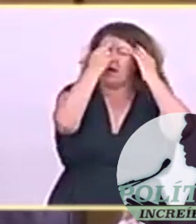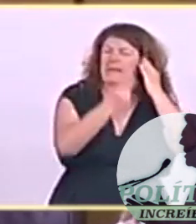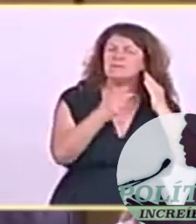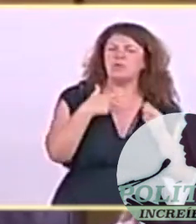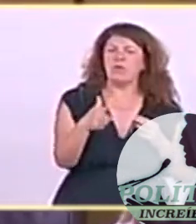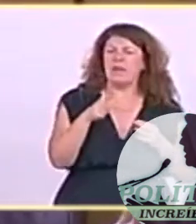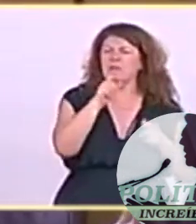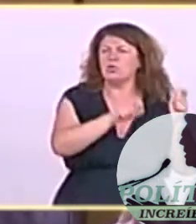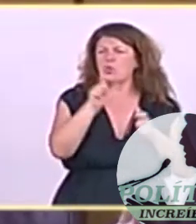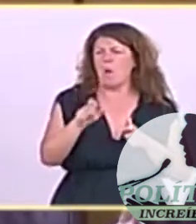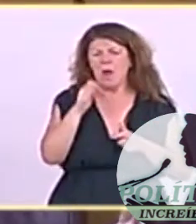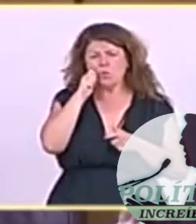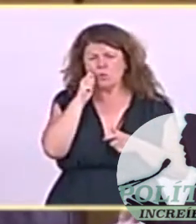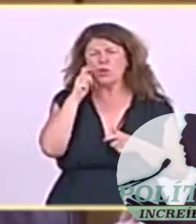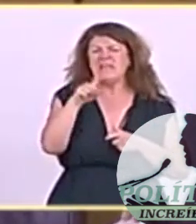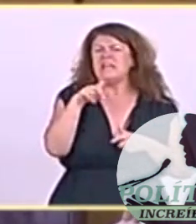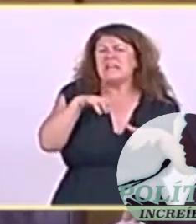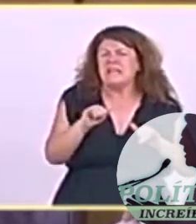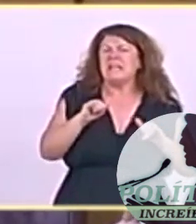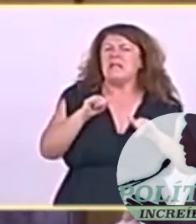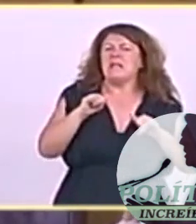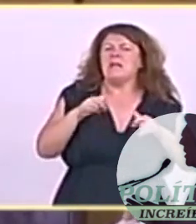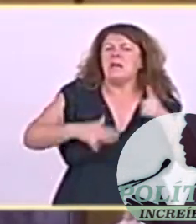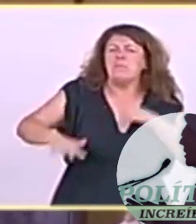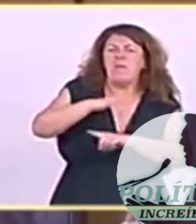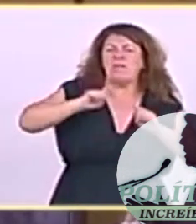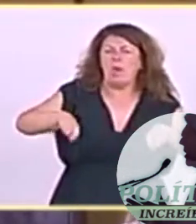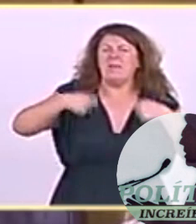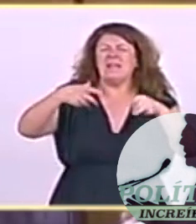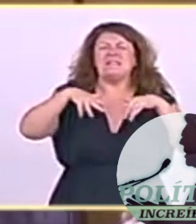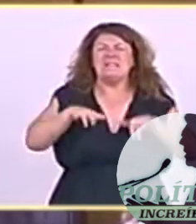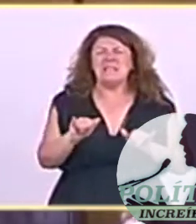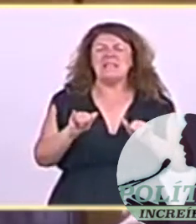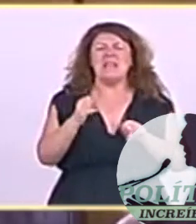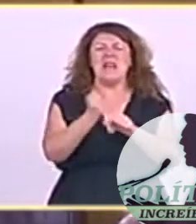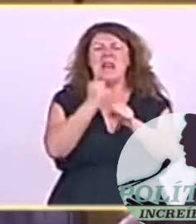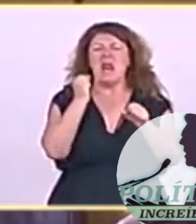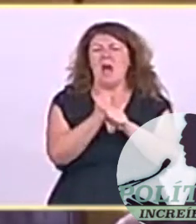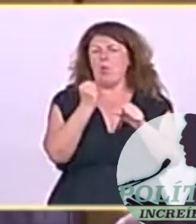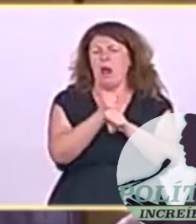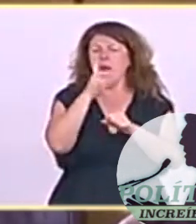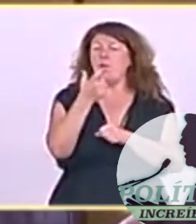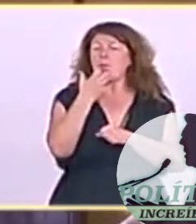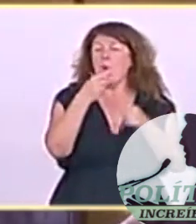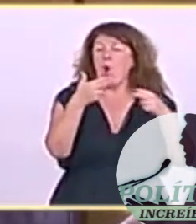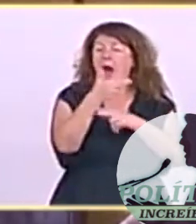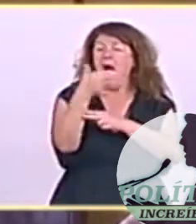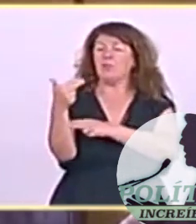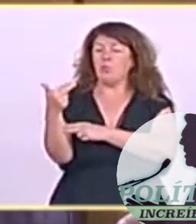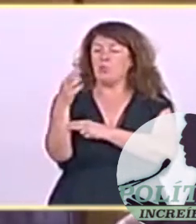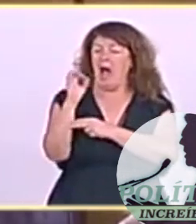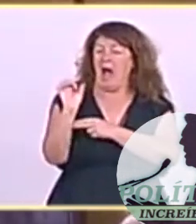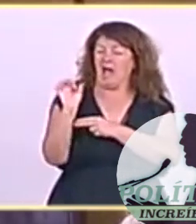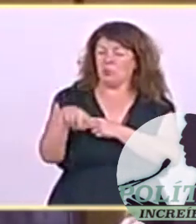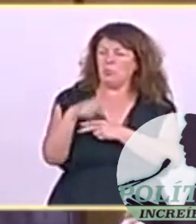laborales. Hay, por ejemplo, lomos de atún en el mercado, que se importan de países asiáticos a un precio que solo